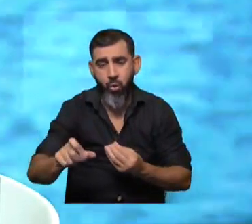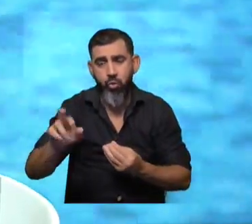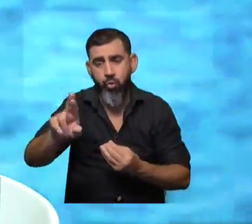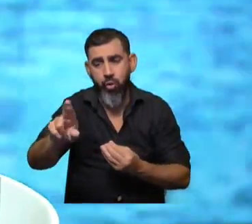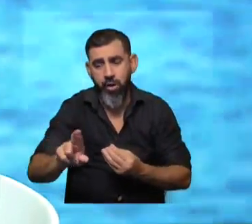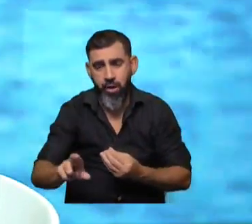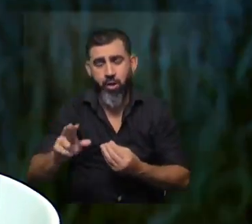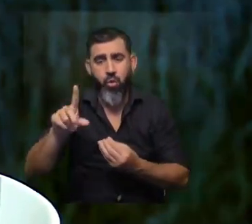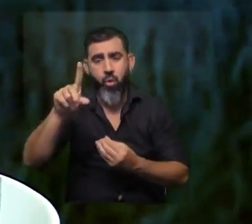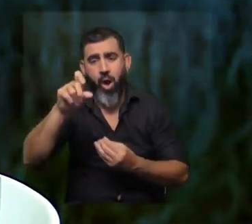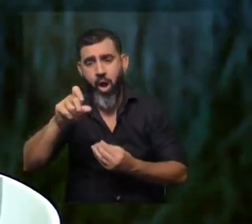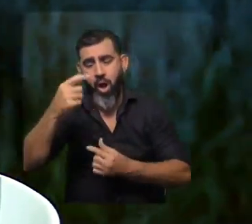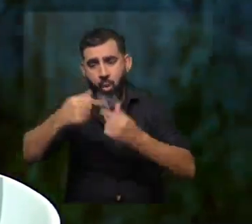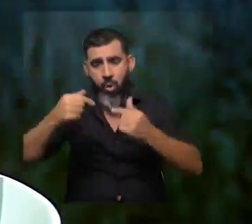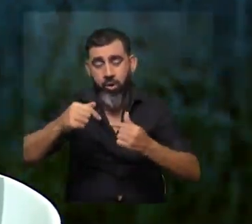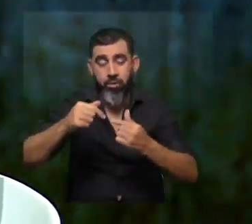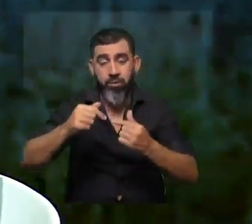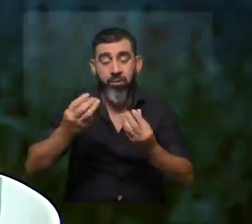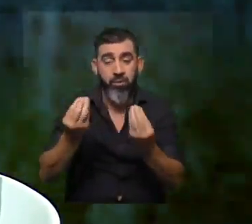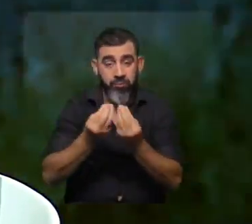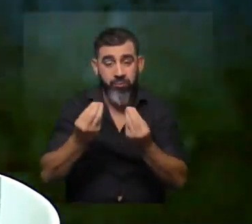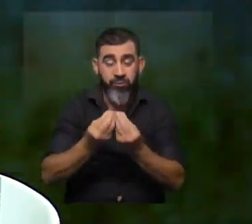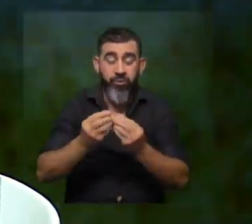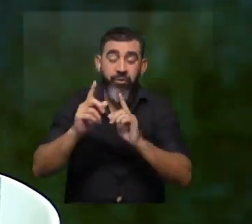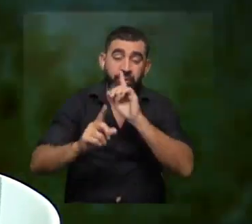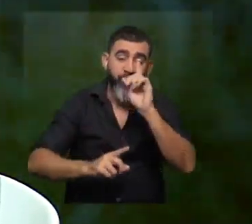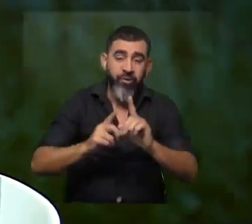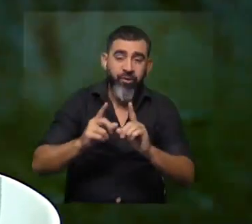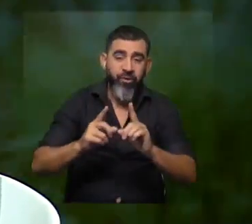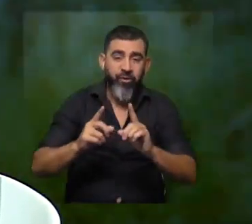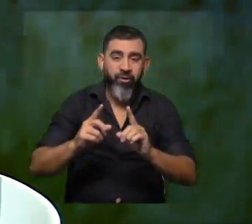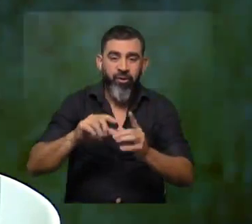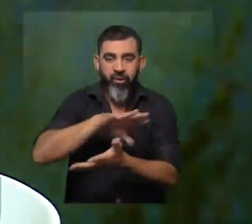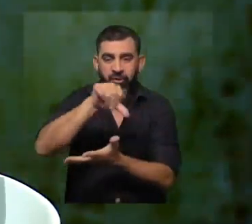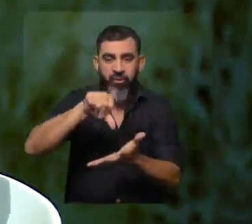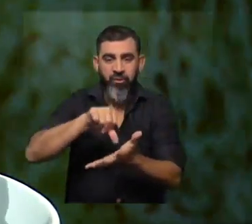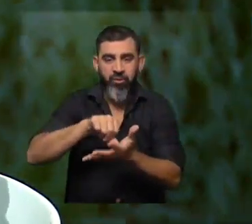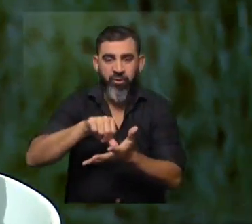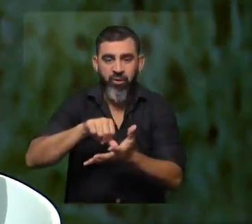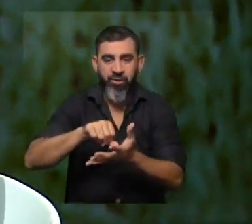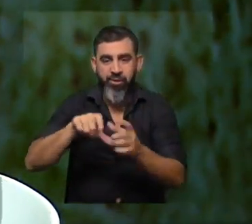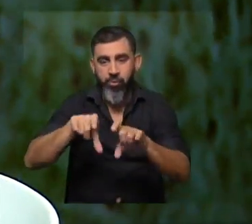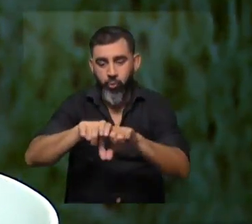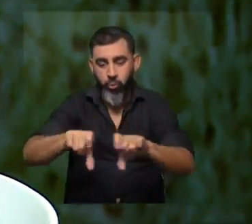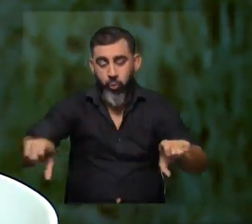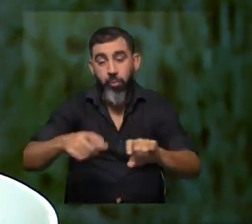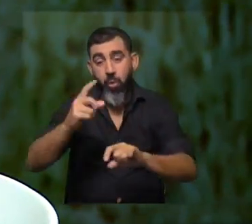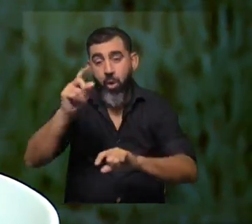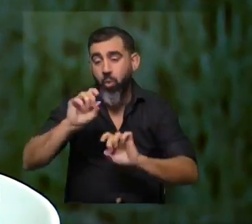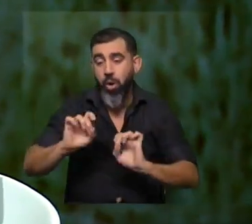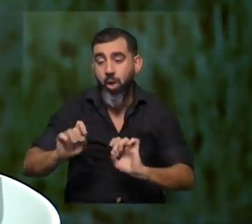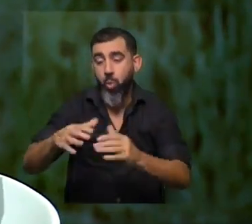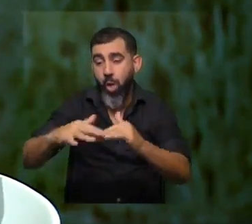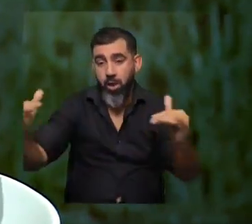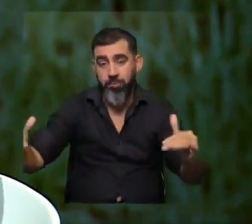cañadas, muchos de ellos en la parte más urbanizada están entubados, pero hay muchos que corren a cielo